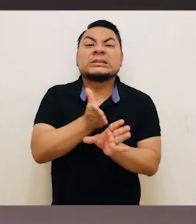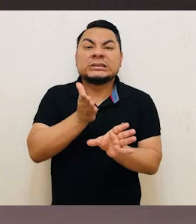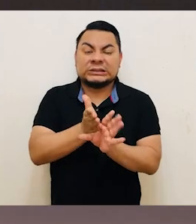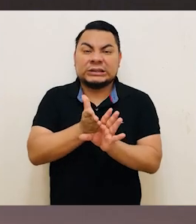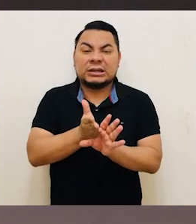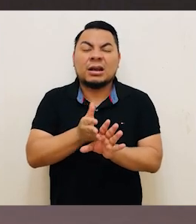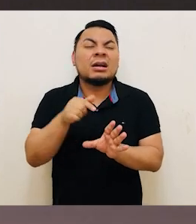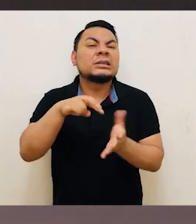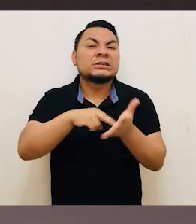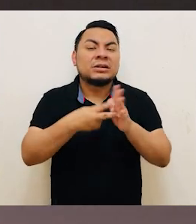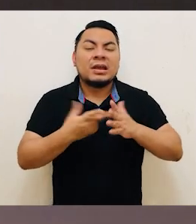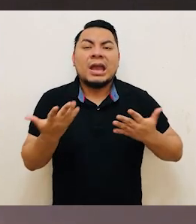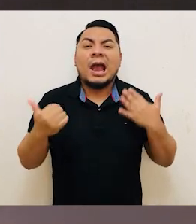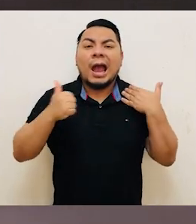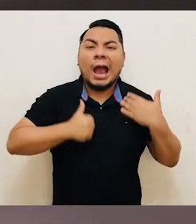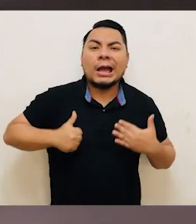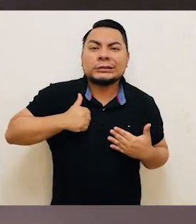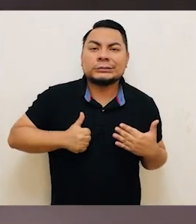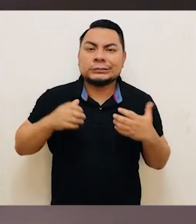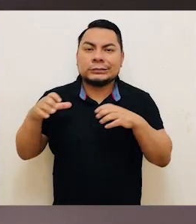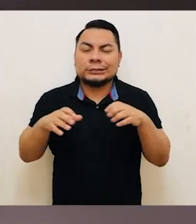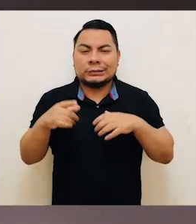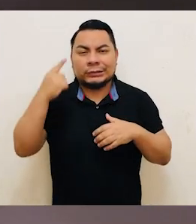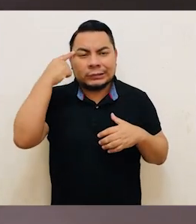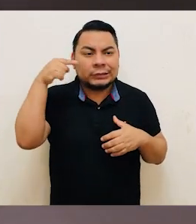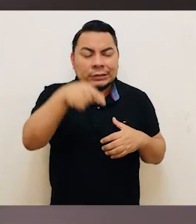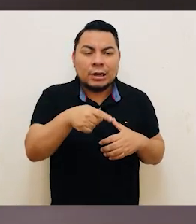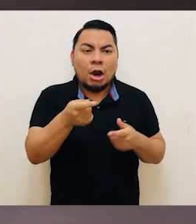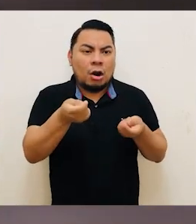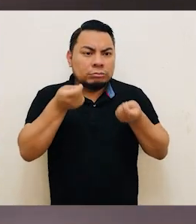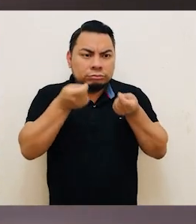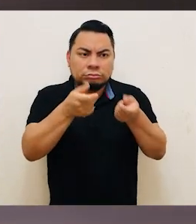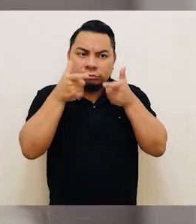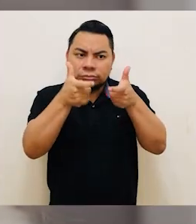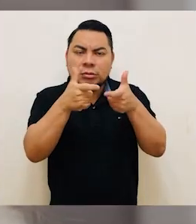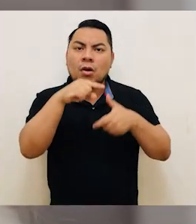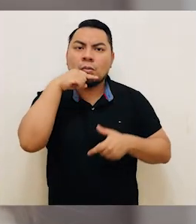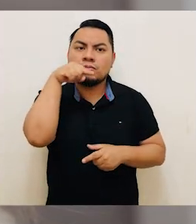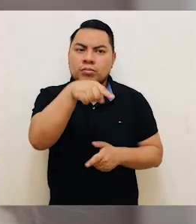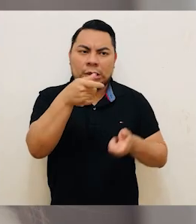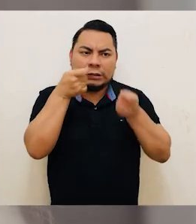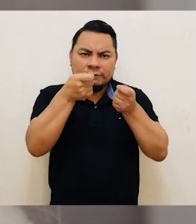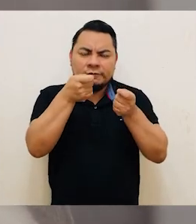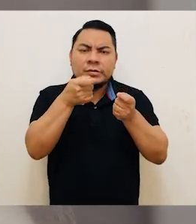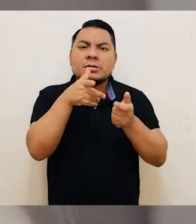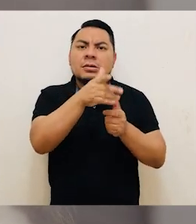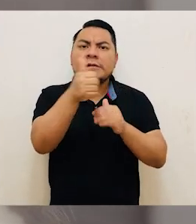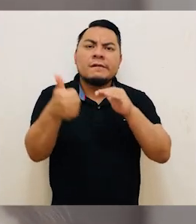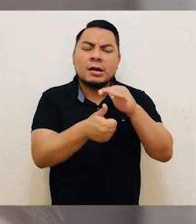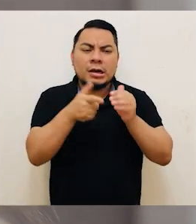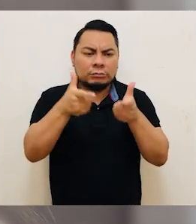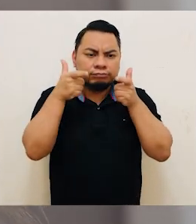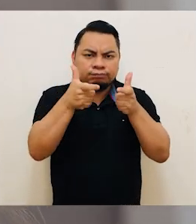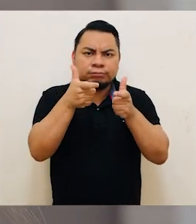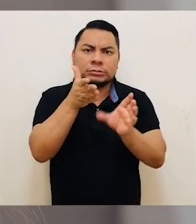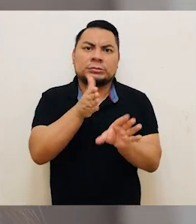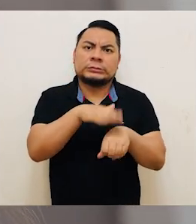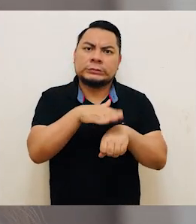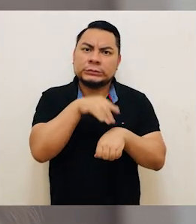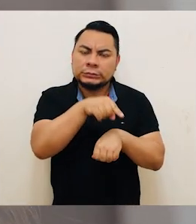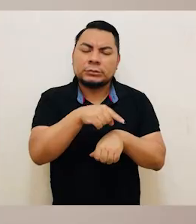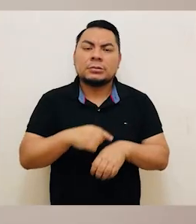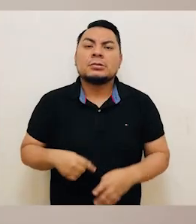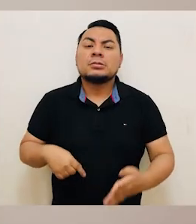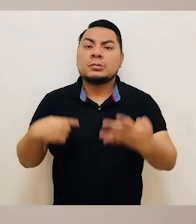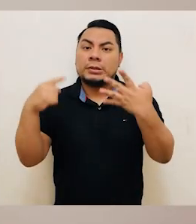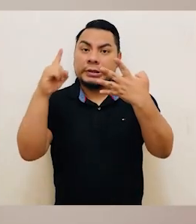aislar o controlar a la mujer con la finalidad de causarle daños psíquicos. Como segundo tipo de violencia tenemos la física,